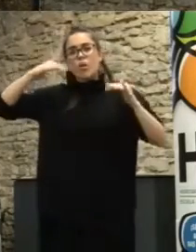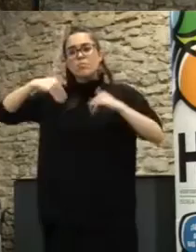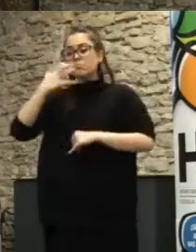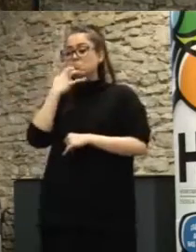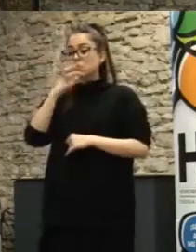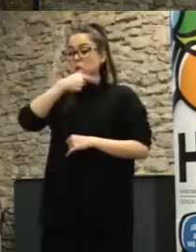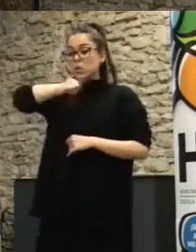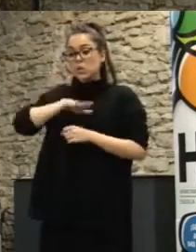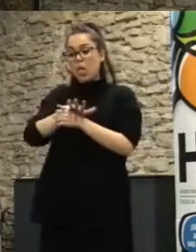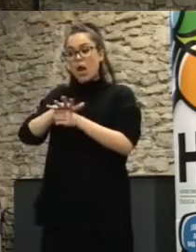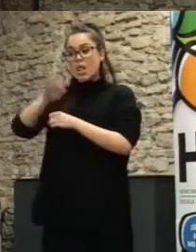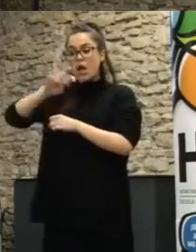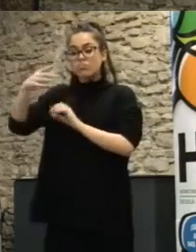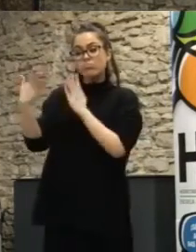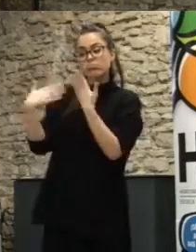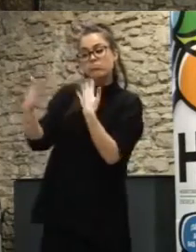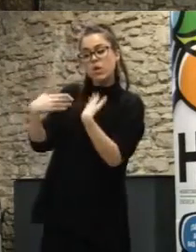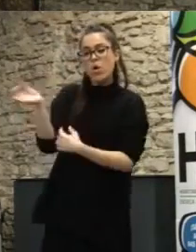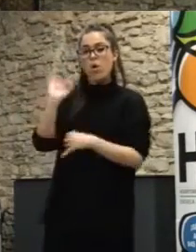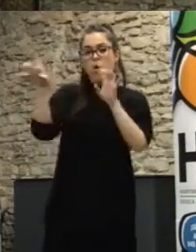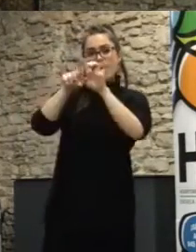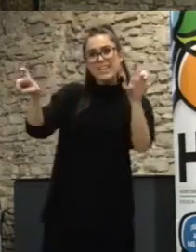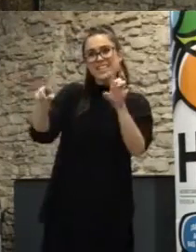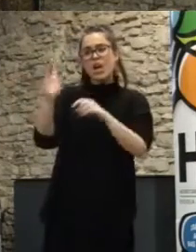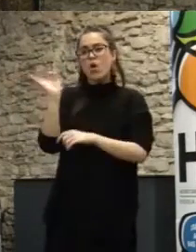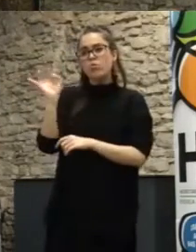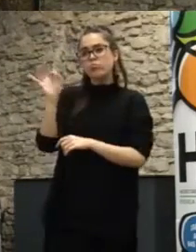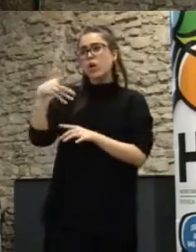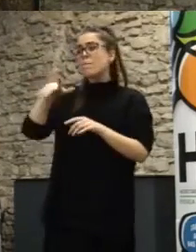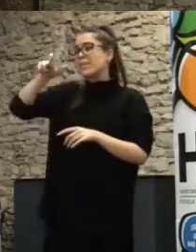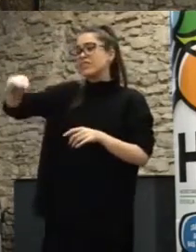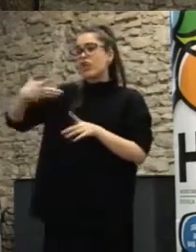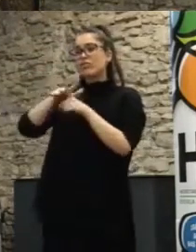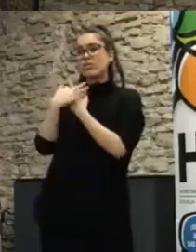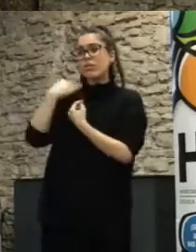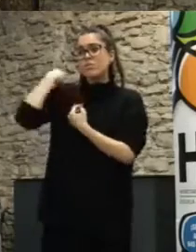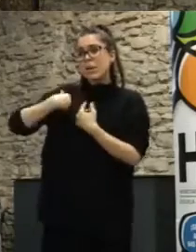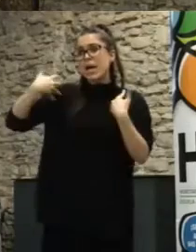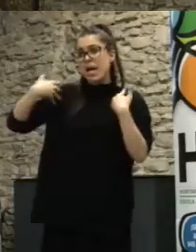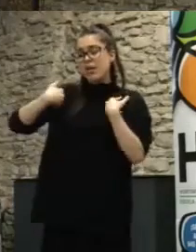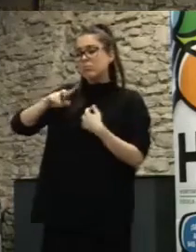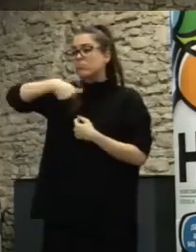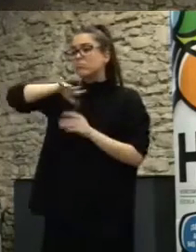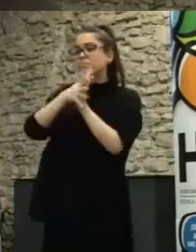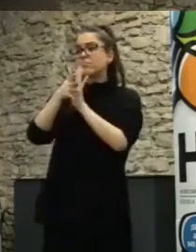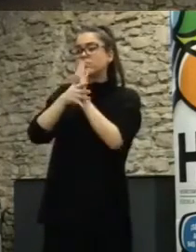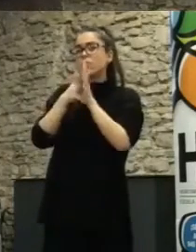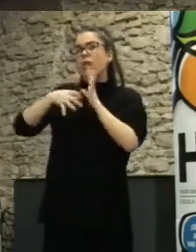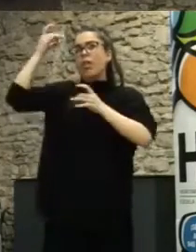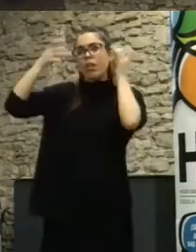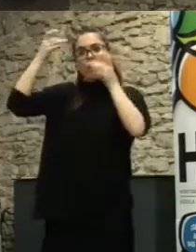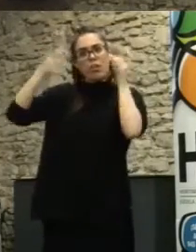con ciudadanos o con empresas que están sufriendo nuestra gestión pues a lo mejor nos dan otras ideas de cómo hacemos las cosas